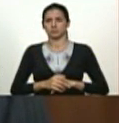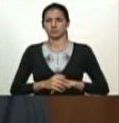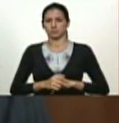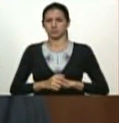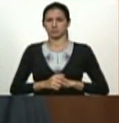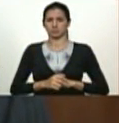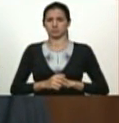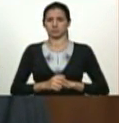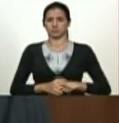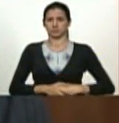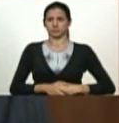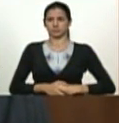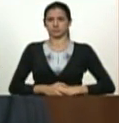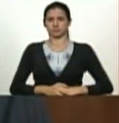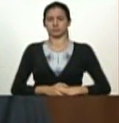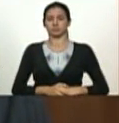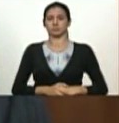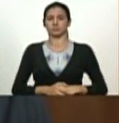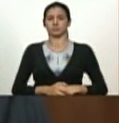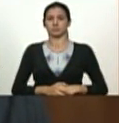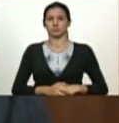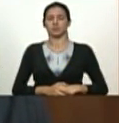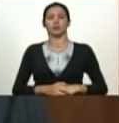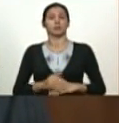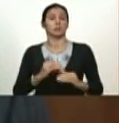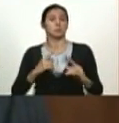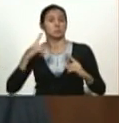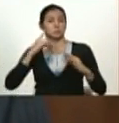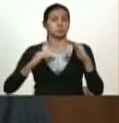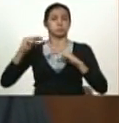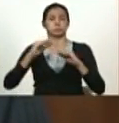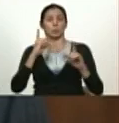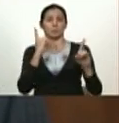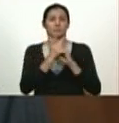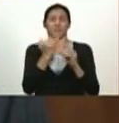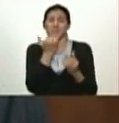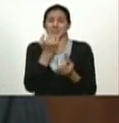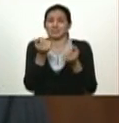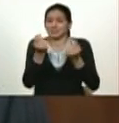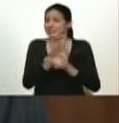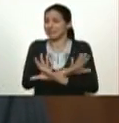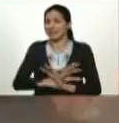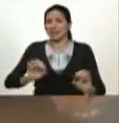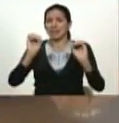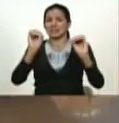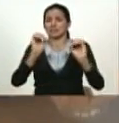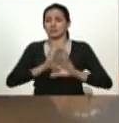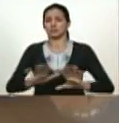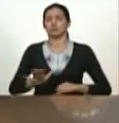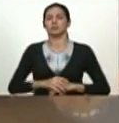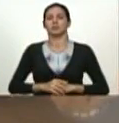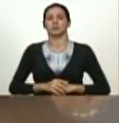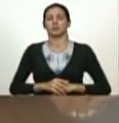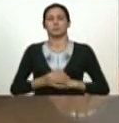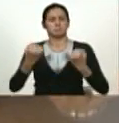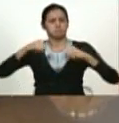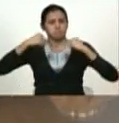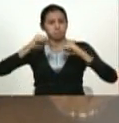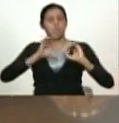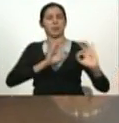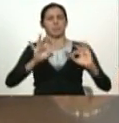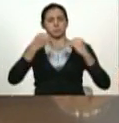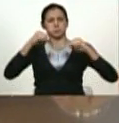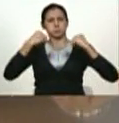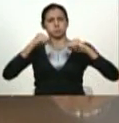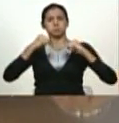al deporte de alto rendimiento de alta competencia que no falle nada en el apoyo para su entrenamiento su preparación